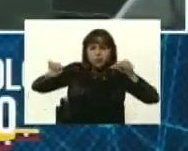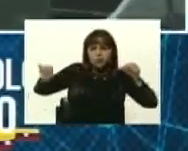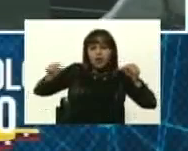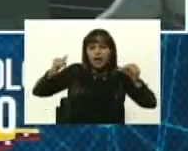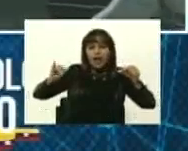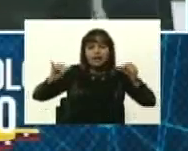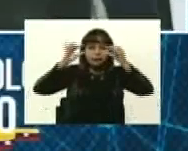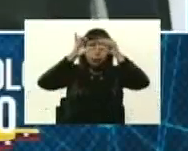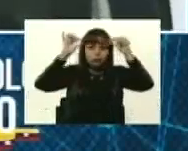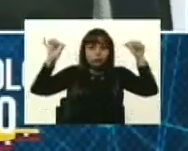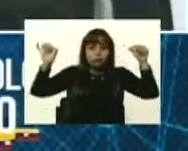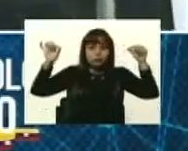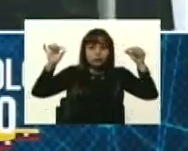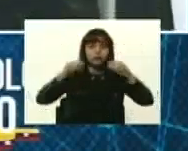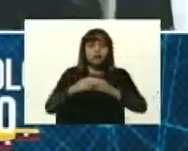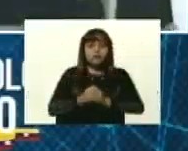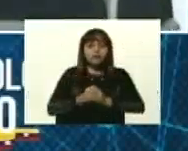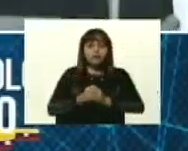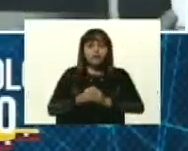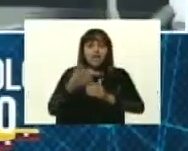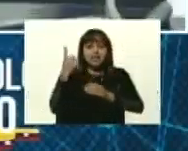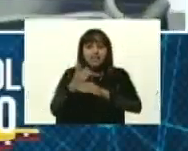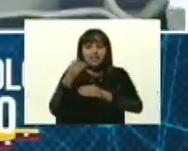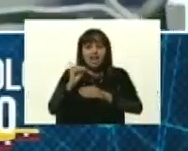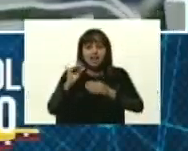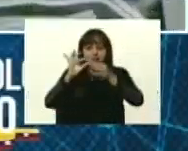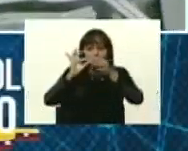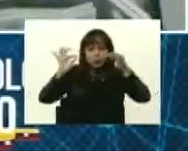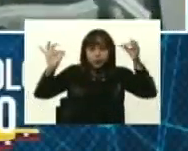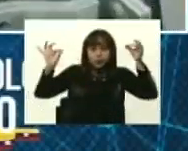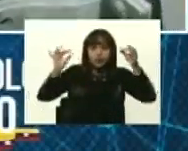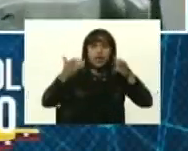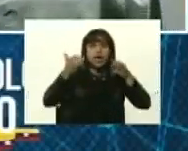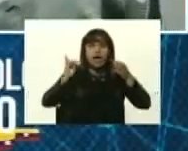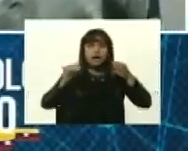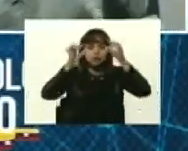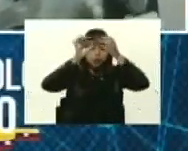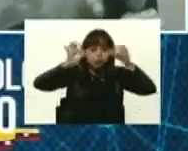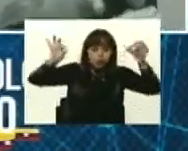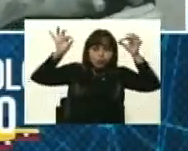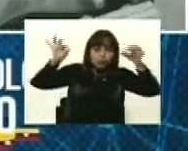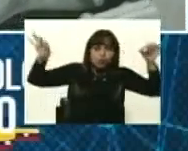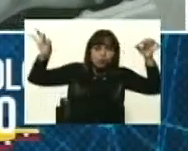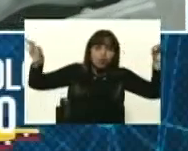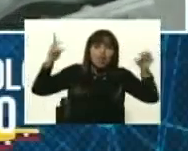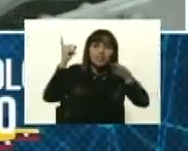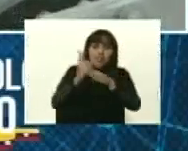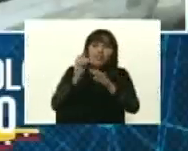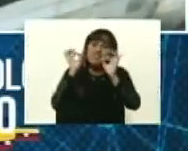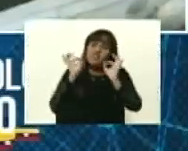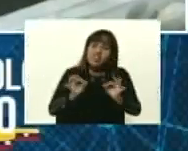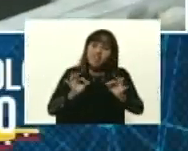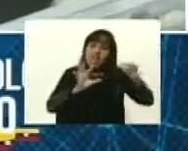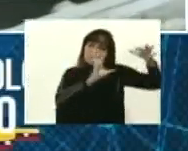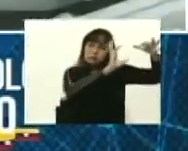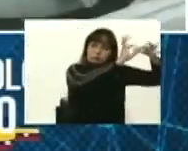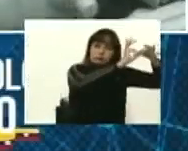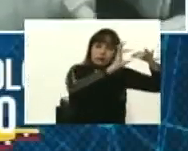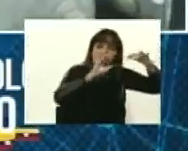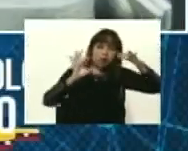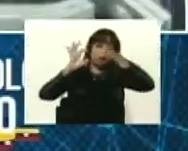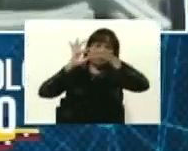aéreo. La fibra óptica debe ir, cuando va entendido aéreo, debe ir bien sujeta, bien,